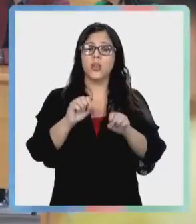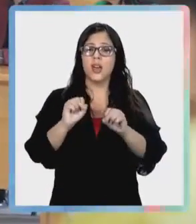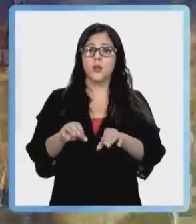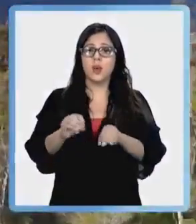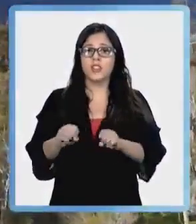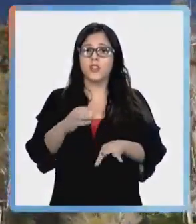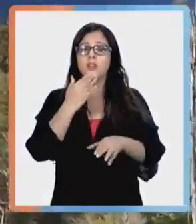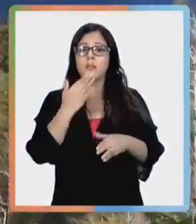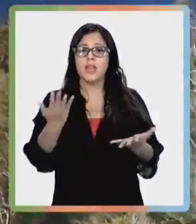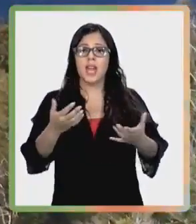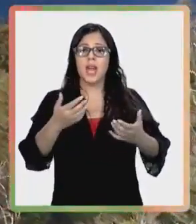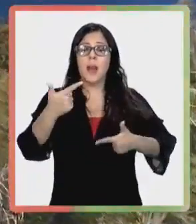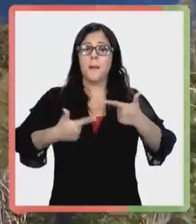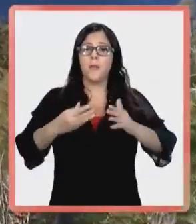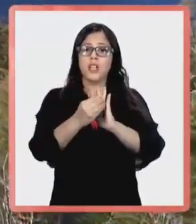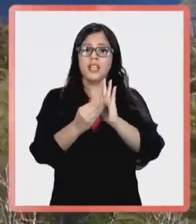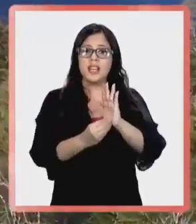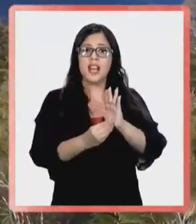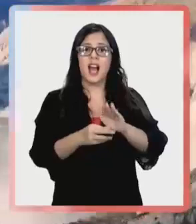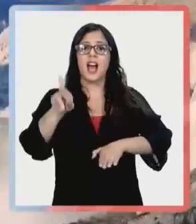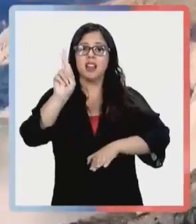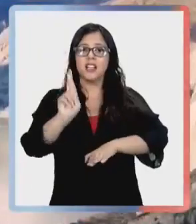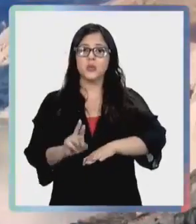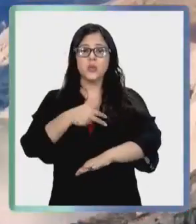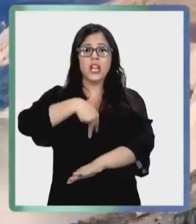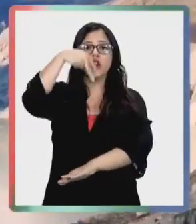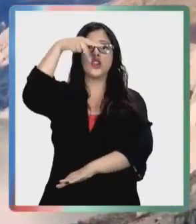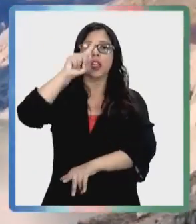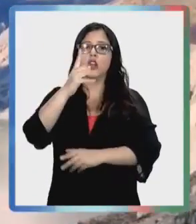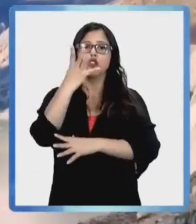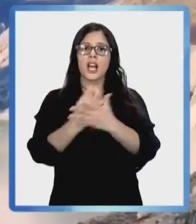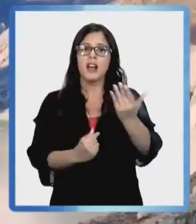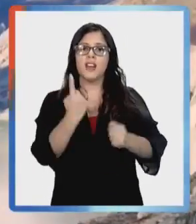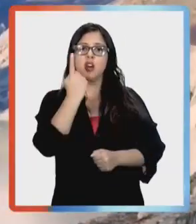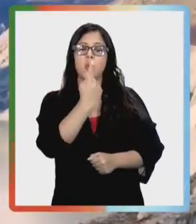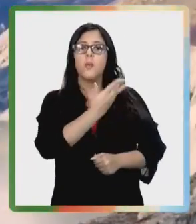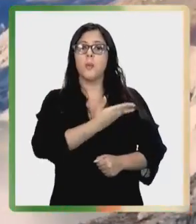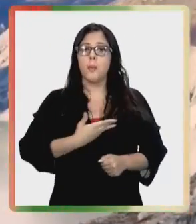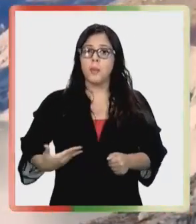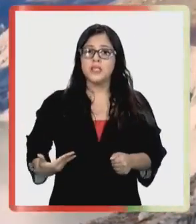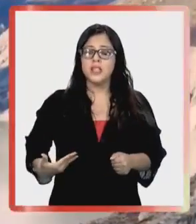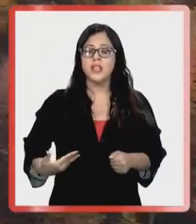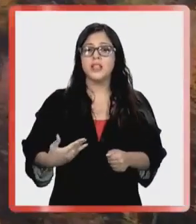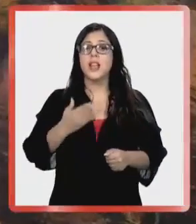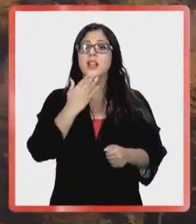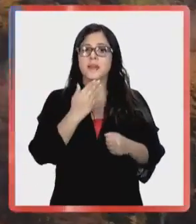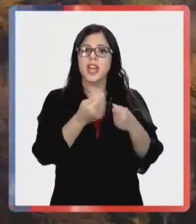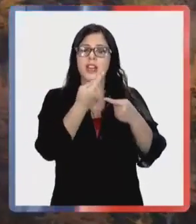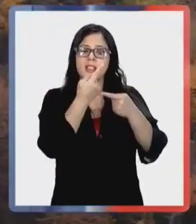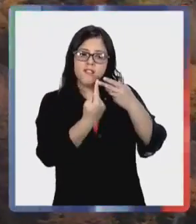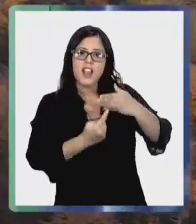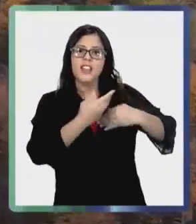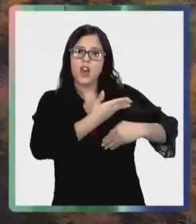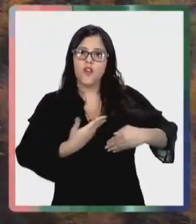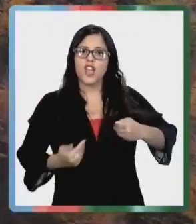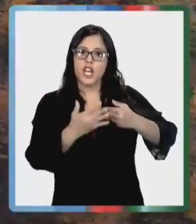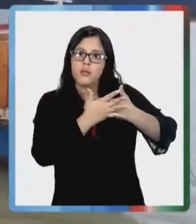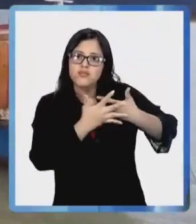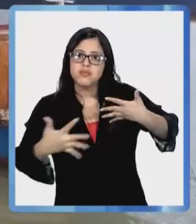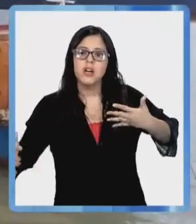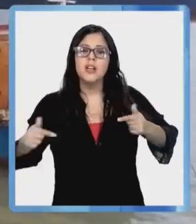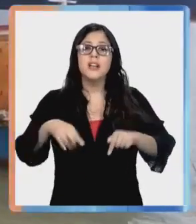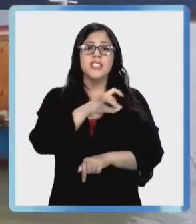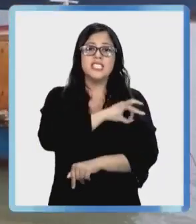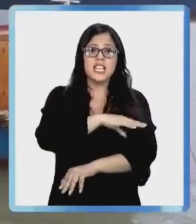impulsar una política de desarrollo de las zonas extremas, que no se agote en un periodo presidencial, sino que traspase los distintos gobiernos.